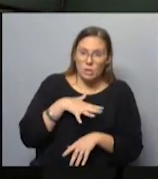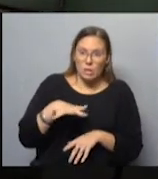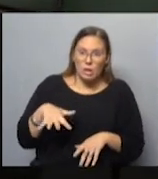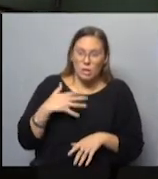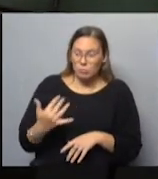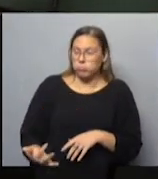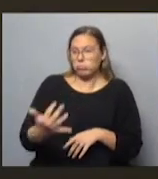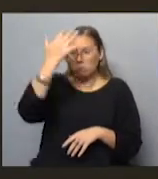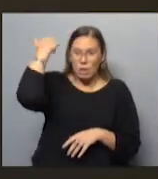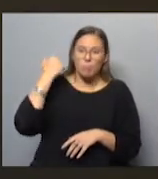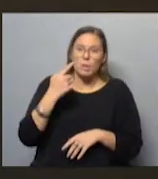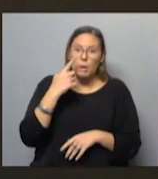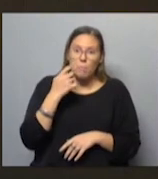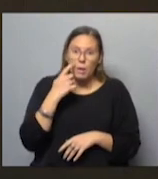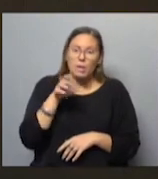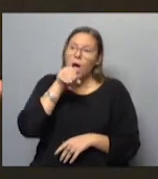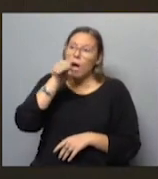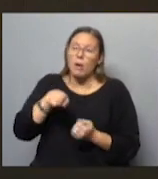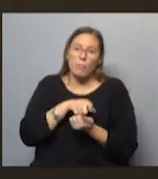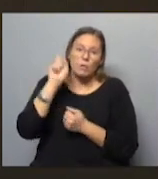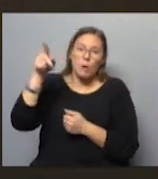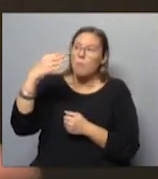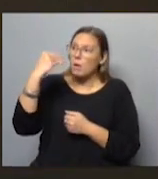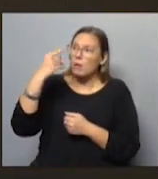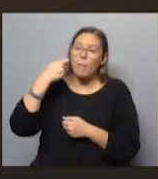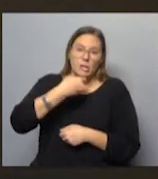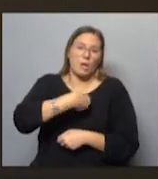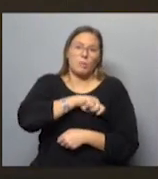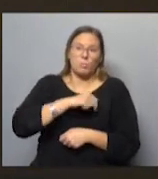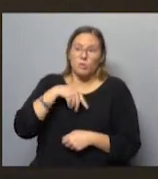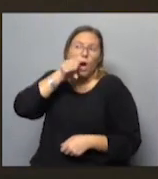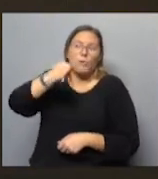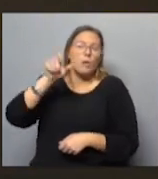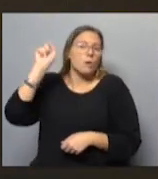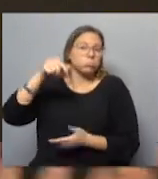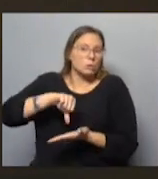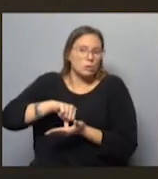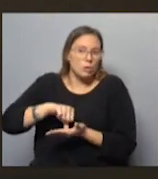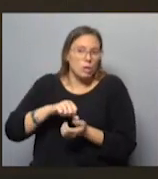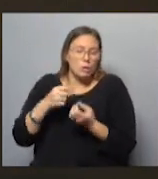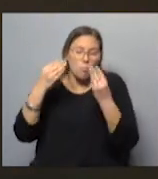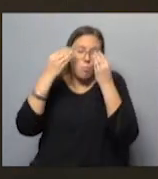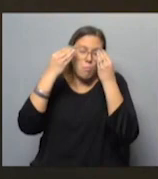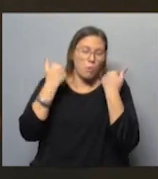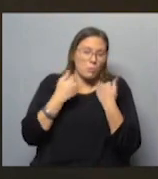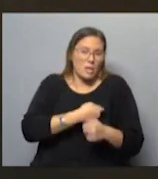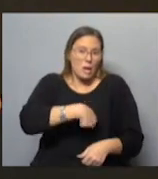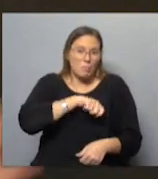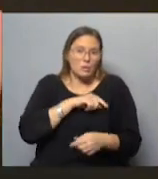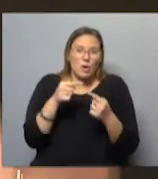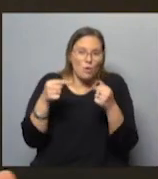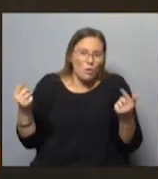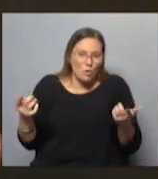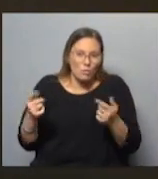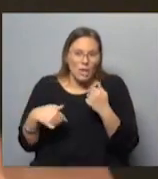tanto por arriba que yo a mis padres les hablaba en noruego. Ellos me hablaban en español, pero yo hablaba en noruego. Y empecé a olvidarme del idioma. Cositas.